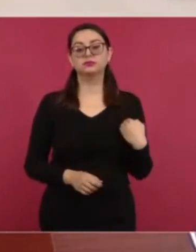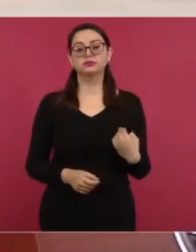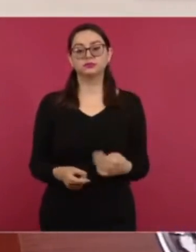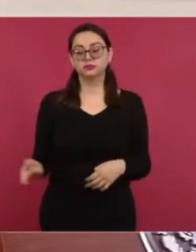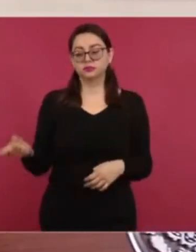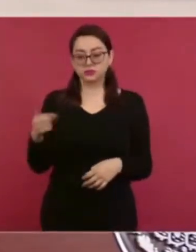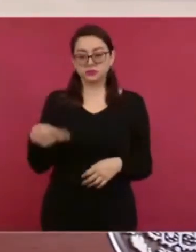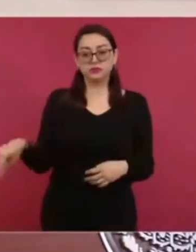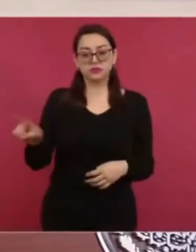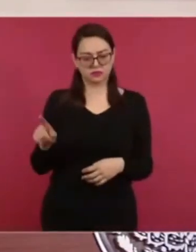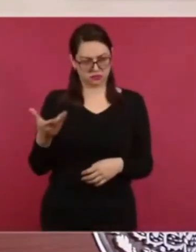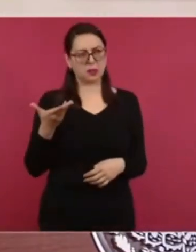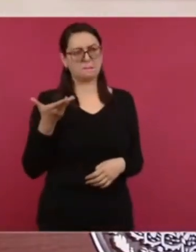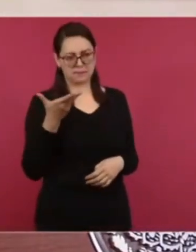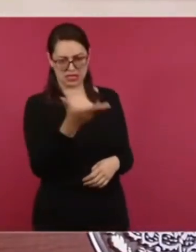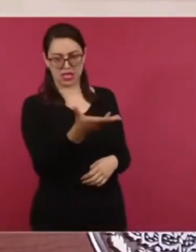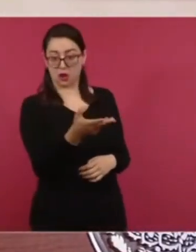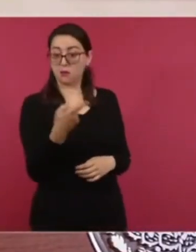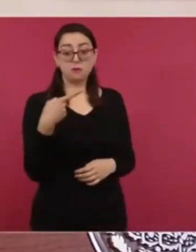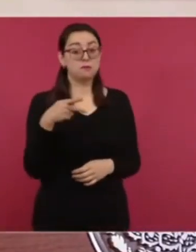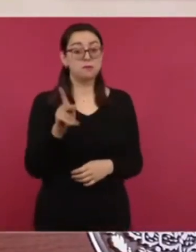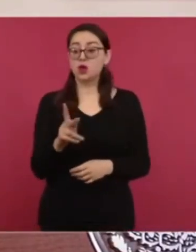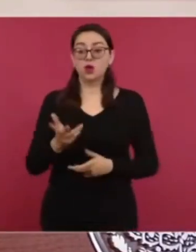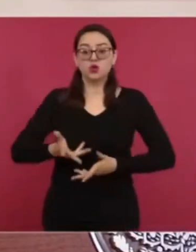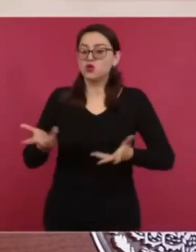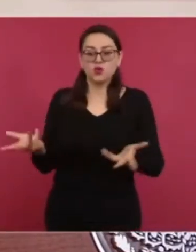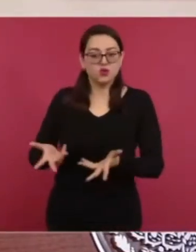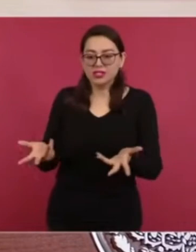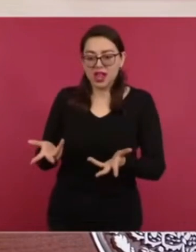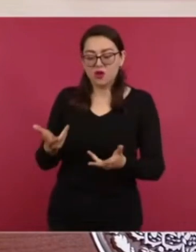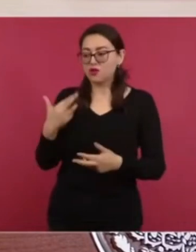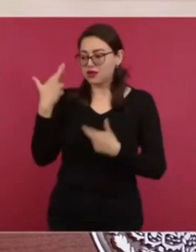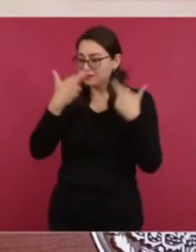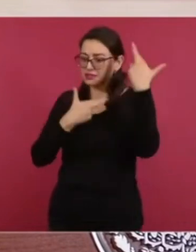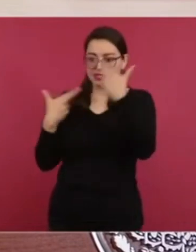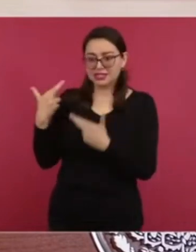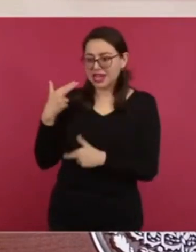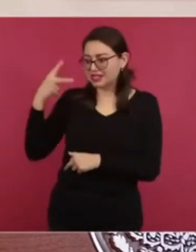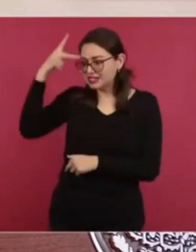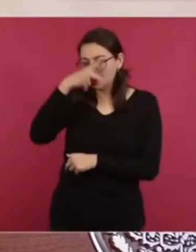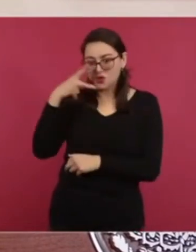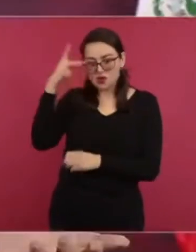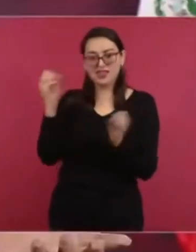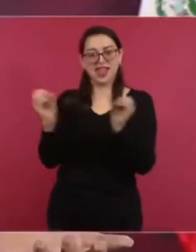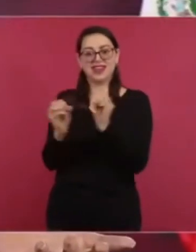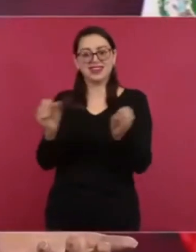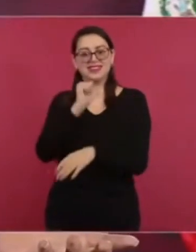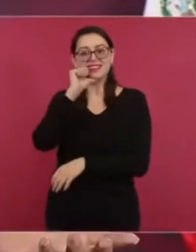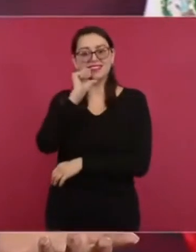protocolo de Estambul que nunca se realizó?